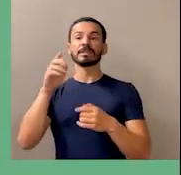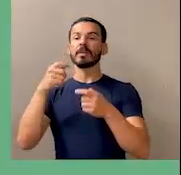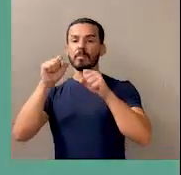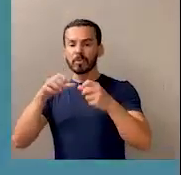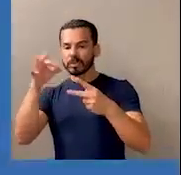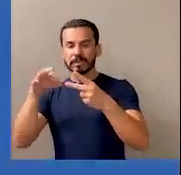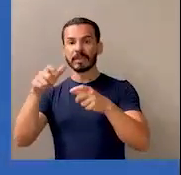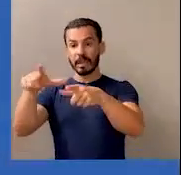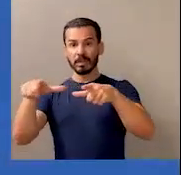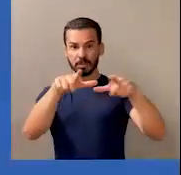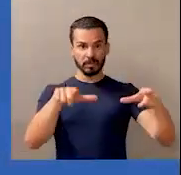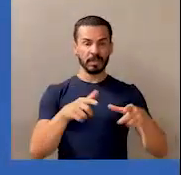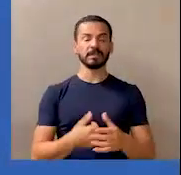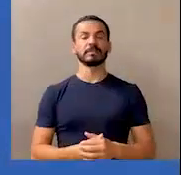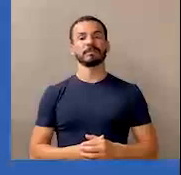de terrenos.